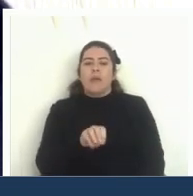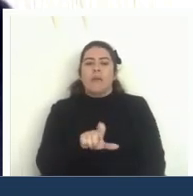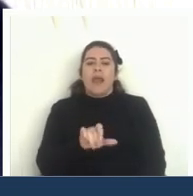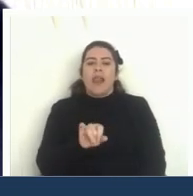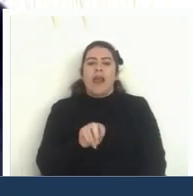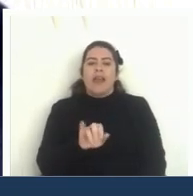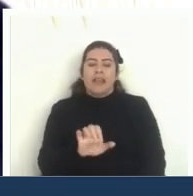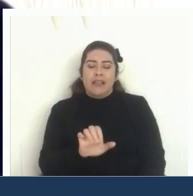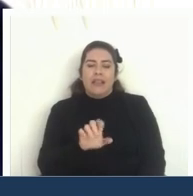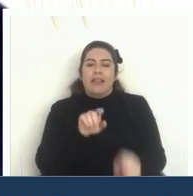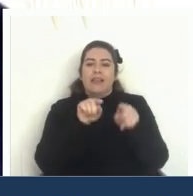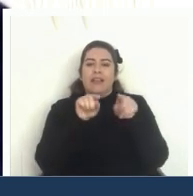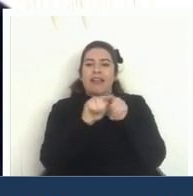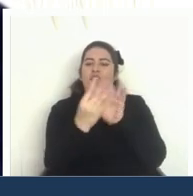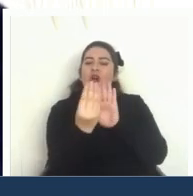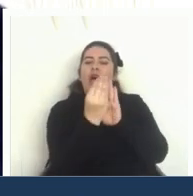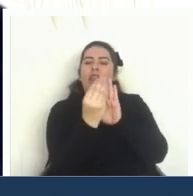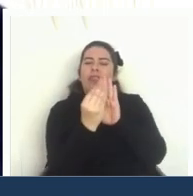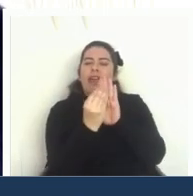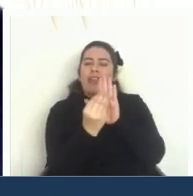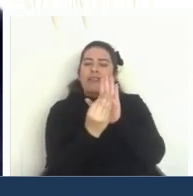datos de la datificación creo que